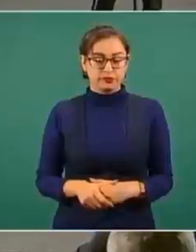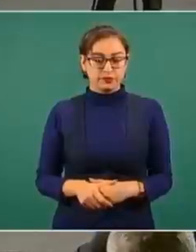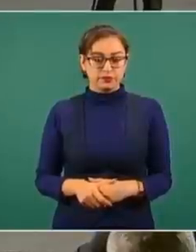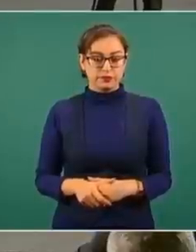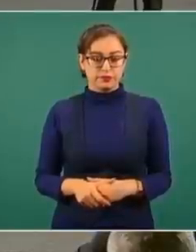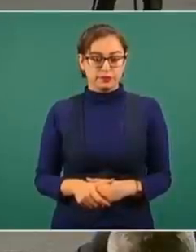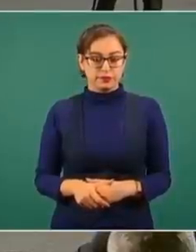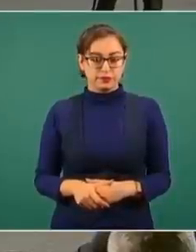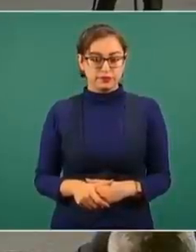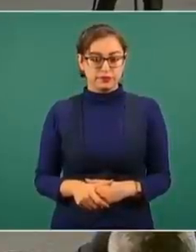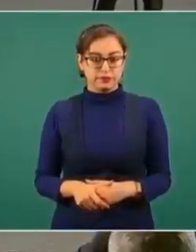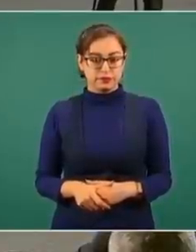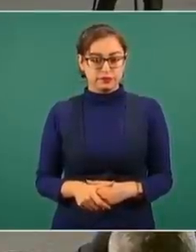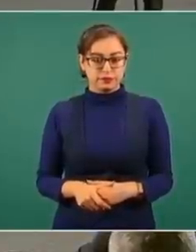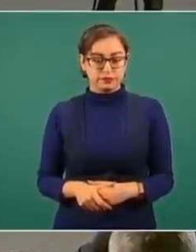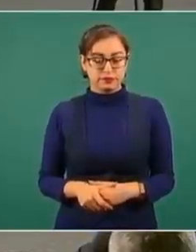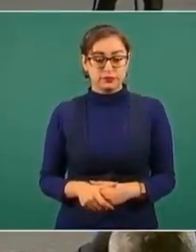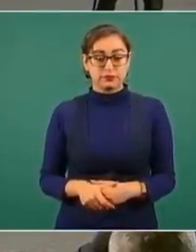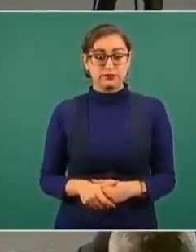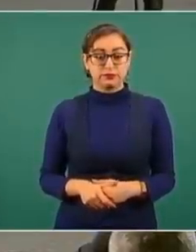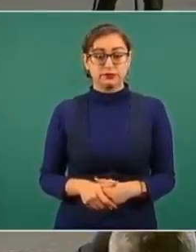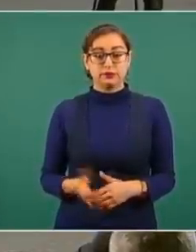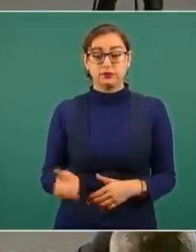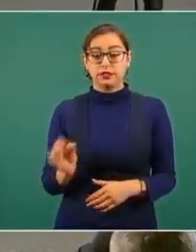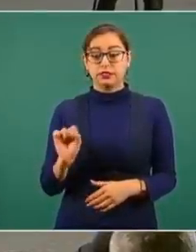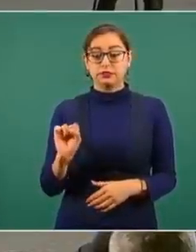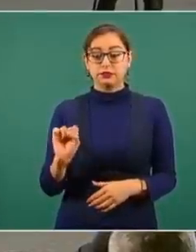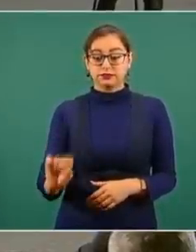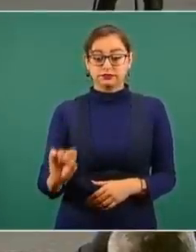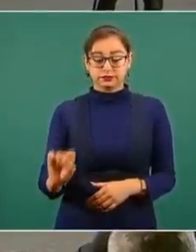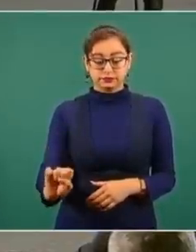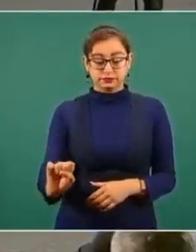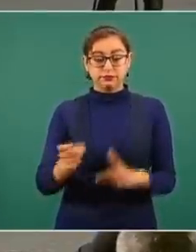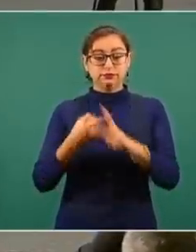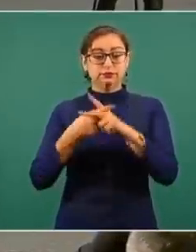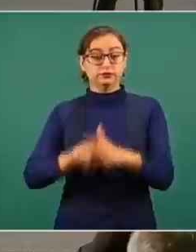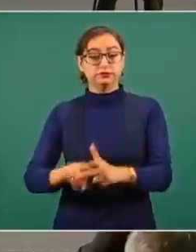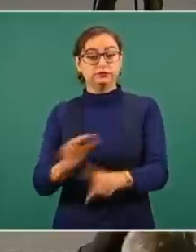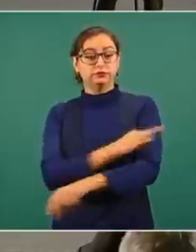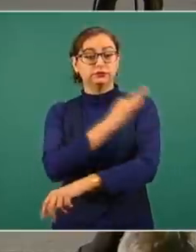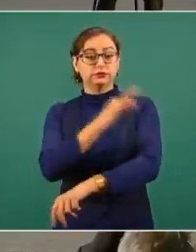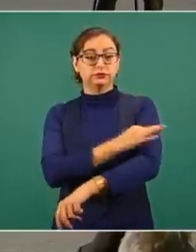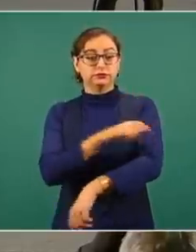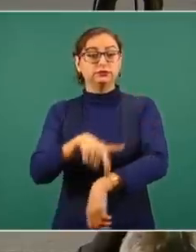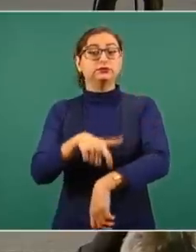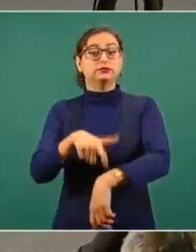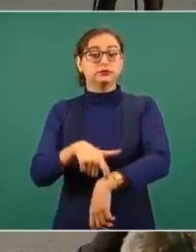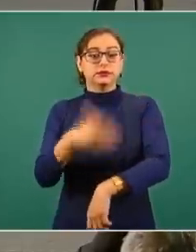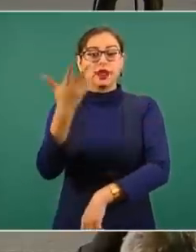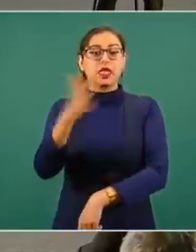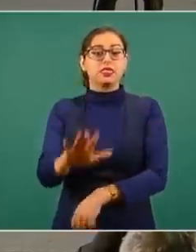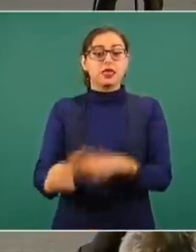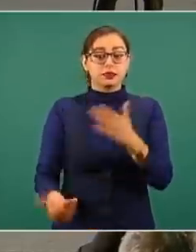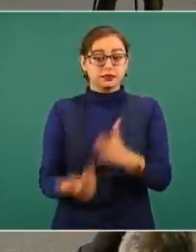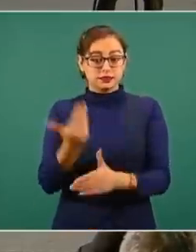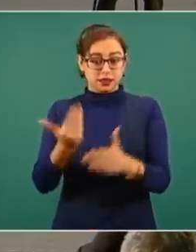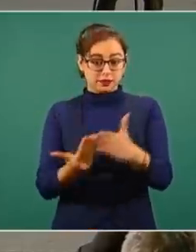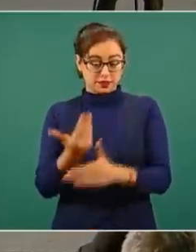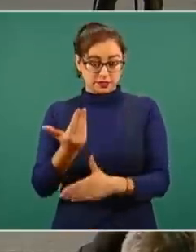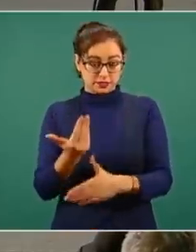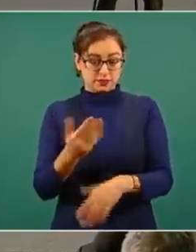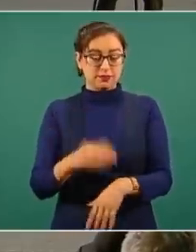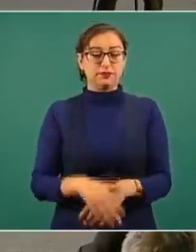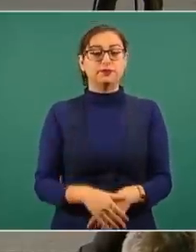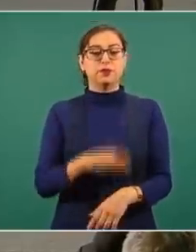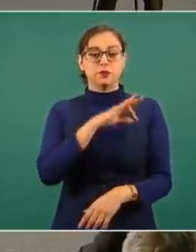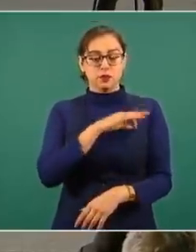La vacunación dará inicio a las 10 de la mañana del día sábado. Adelante. Estas son las rutas, aquí está